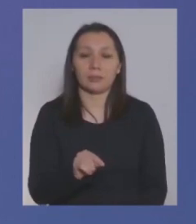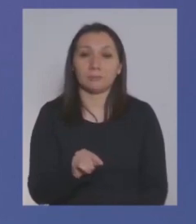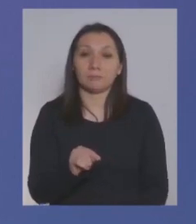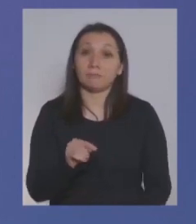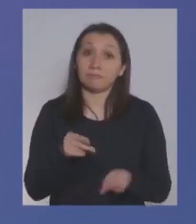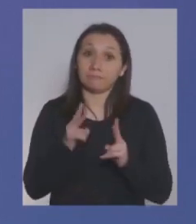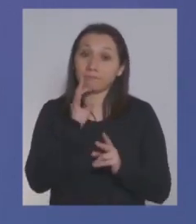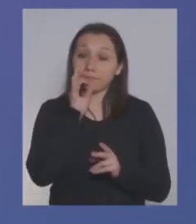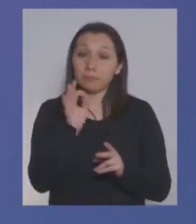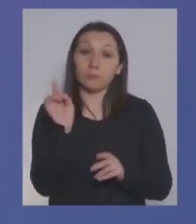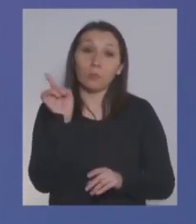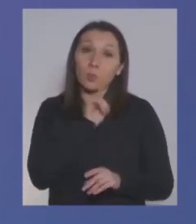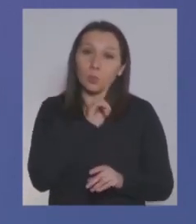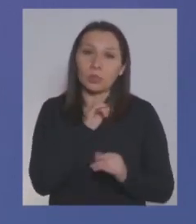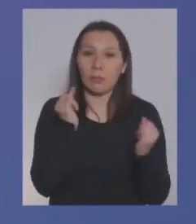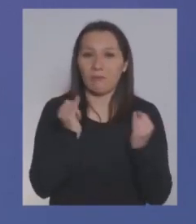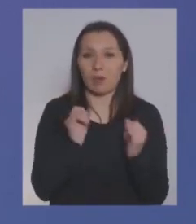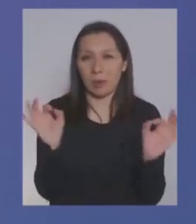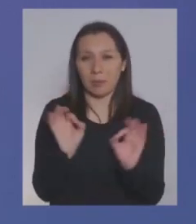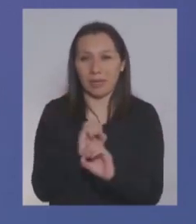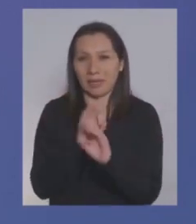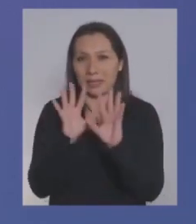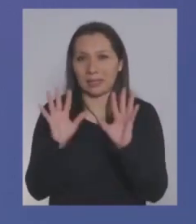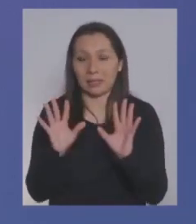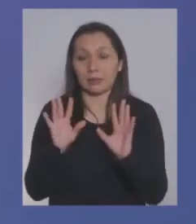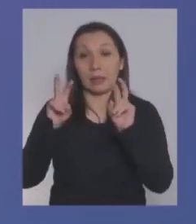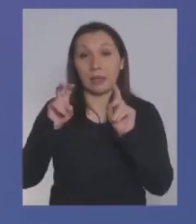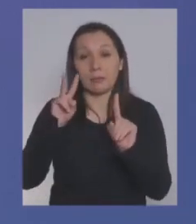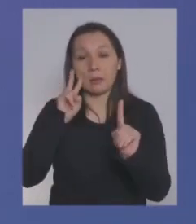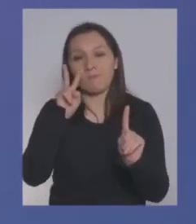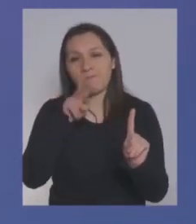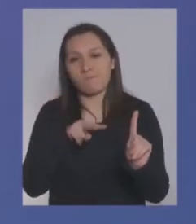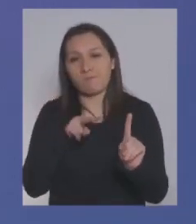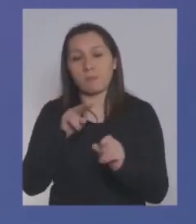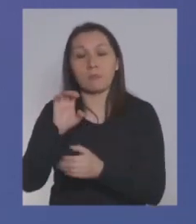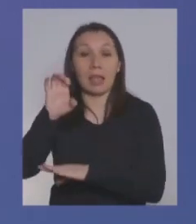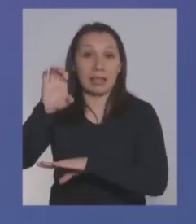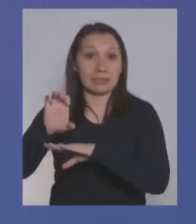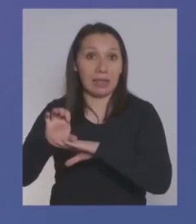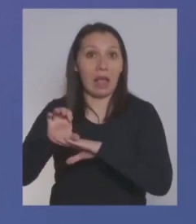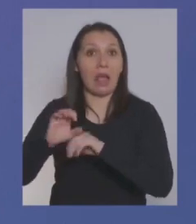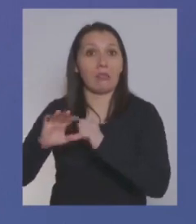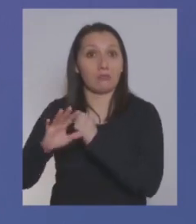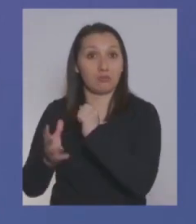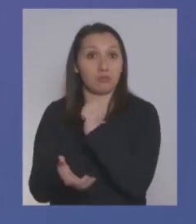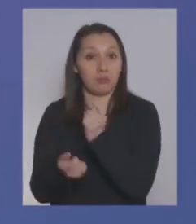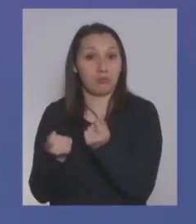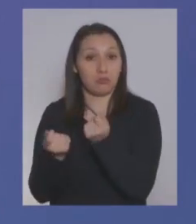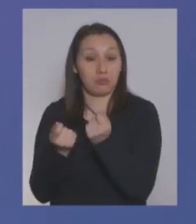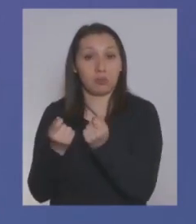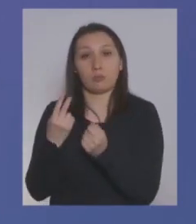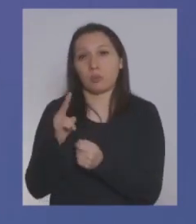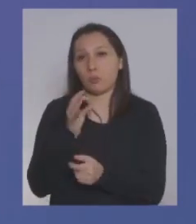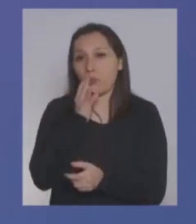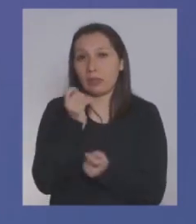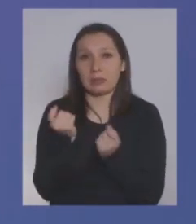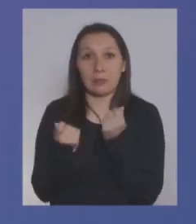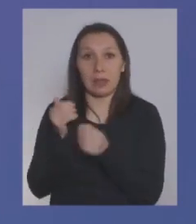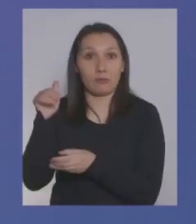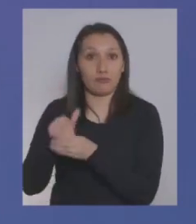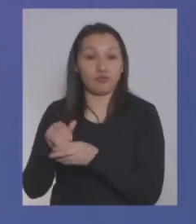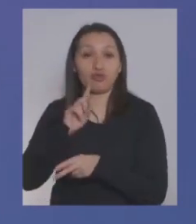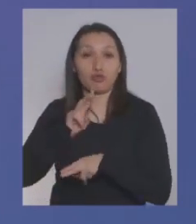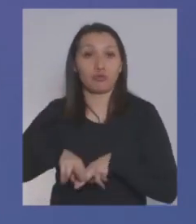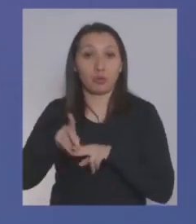permítanme decirlo de una última forma desde el punto de vista de la mirada fiscal de la billetera fiscal si ustedes quieren para